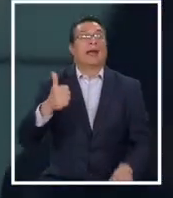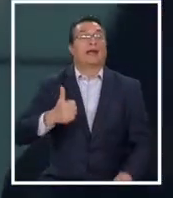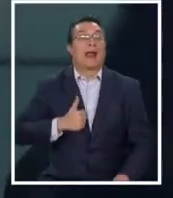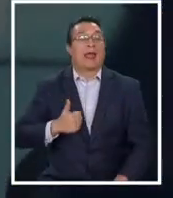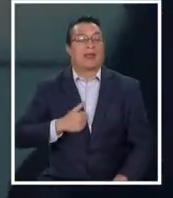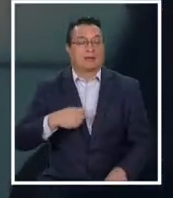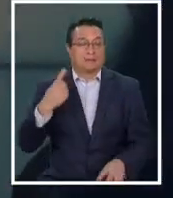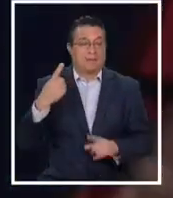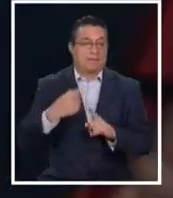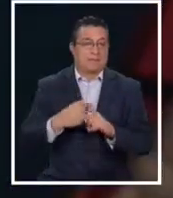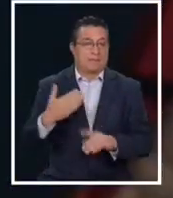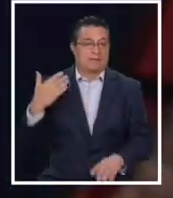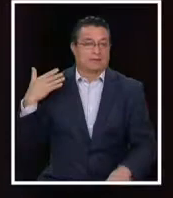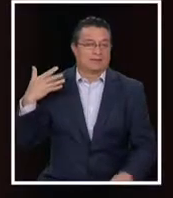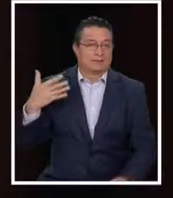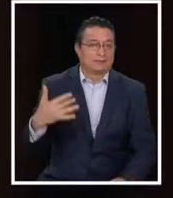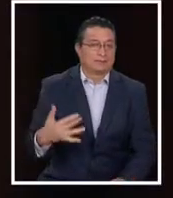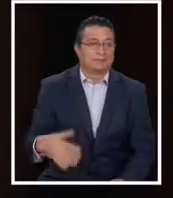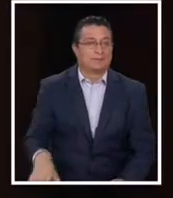en los últimos meses.